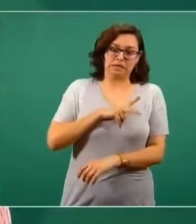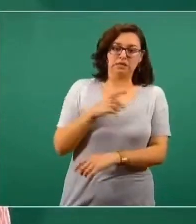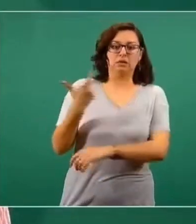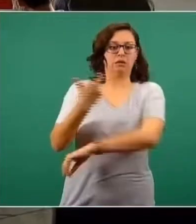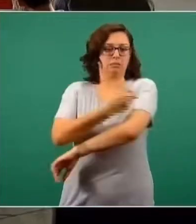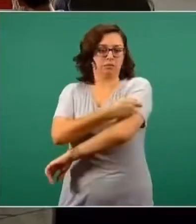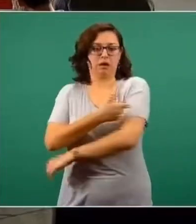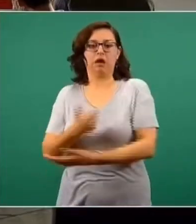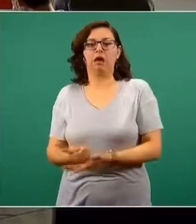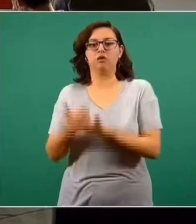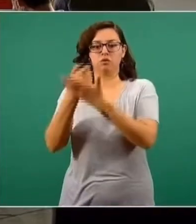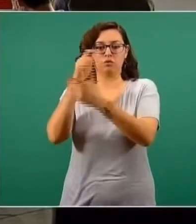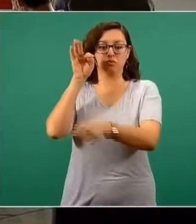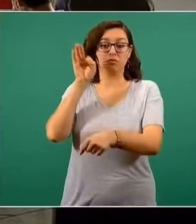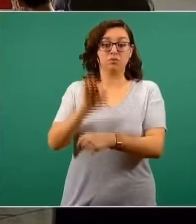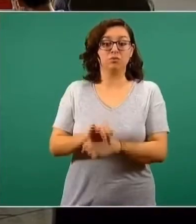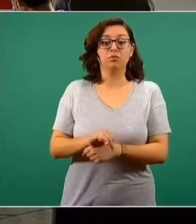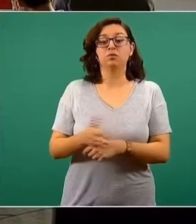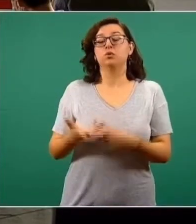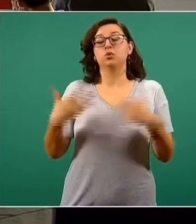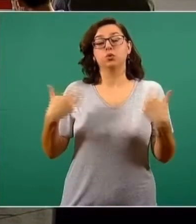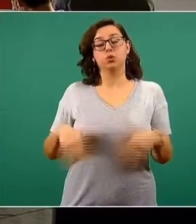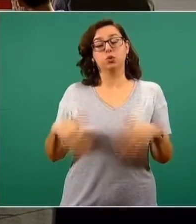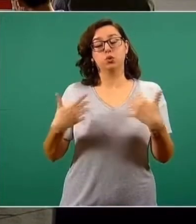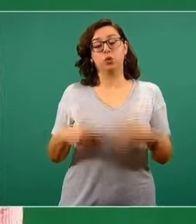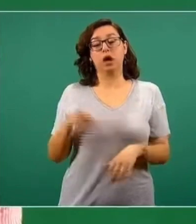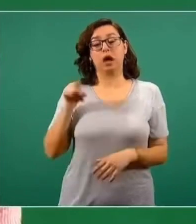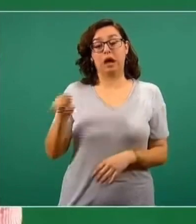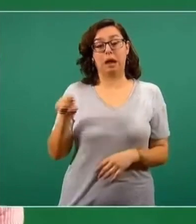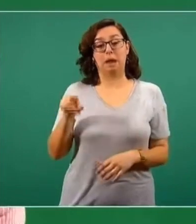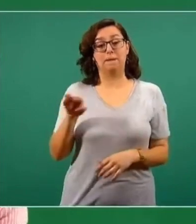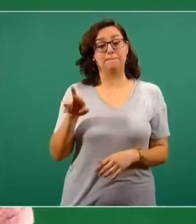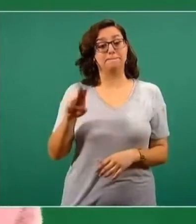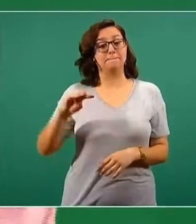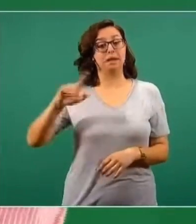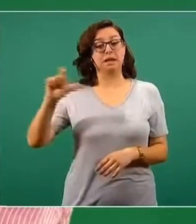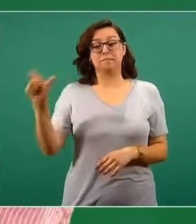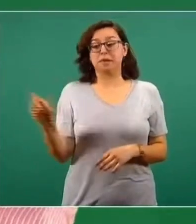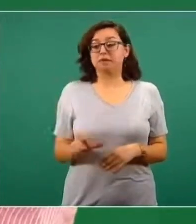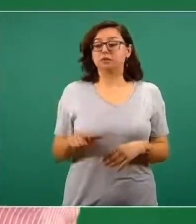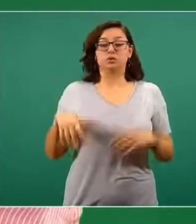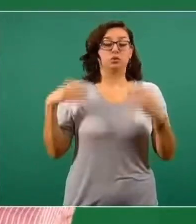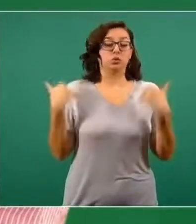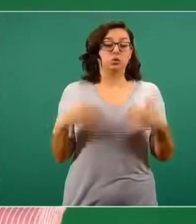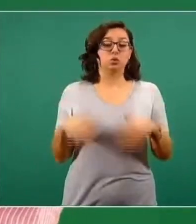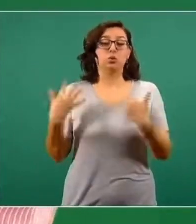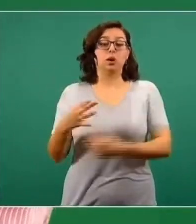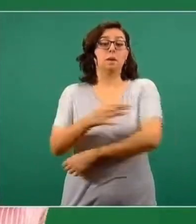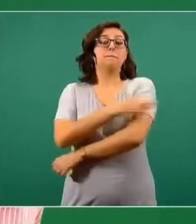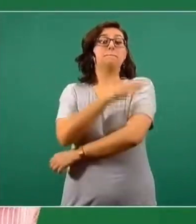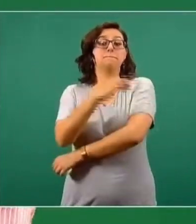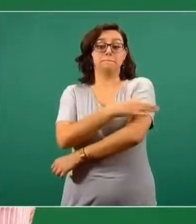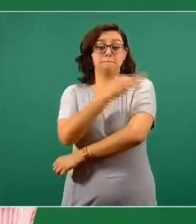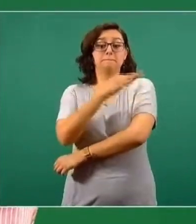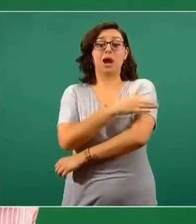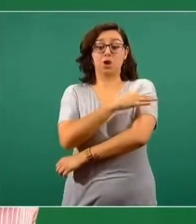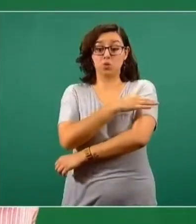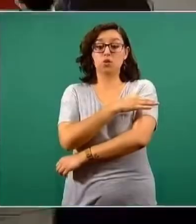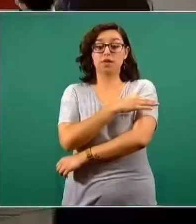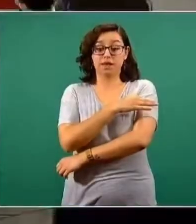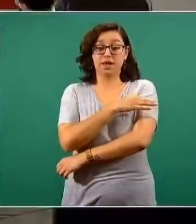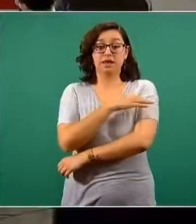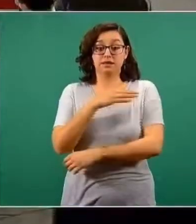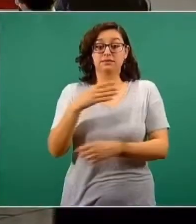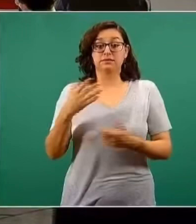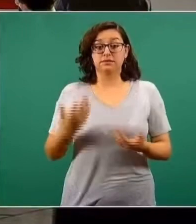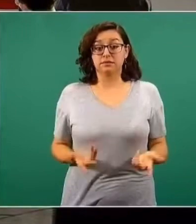llegaron a ser tan productiva, Virmex llegó a ser tan productiva, que fabricaba las vacunas de una parte muy sustancial